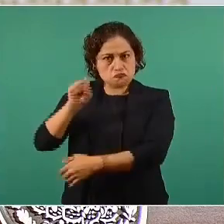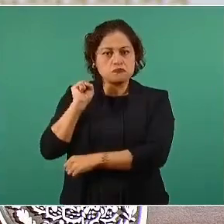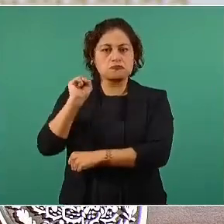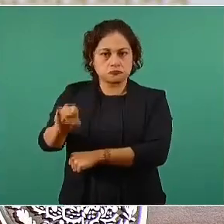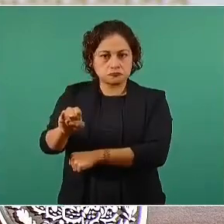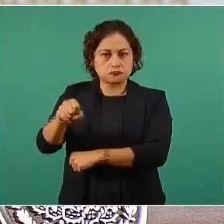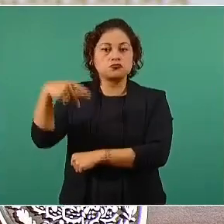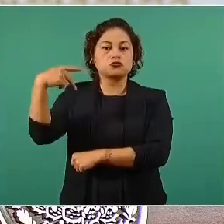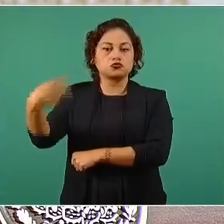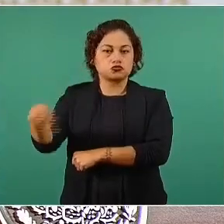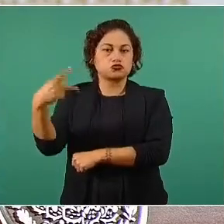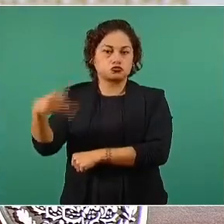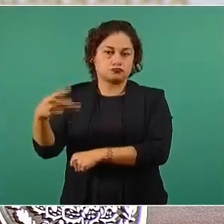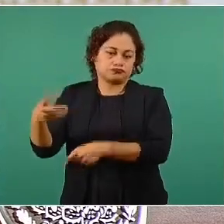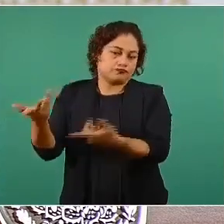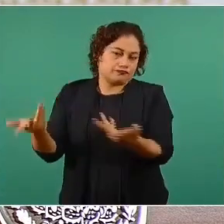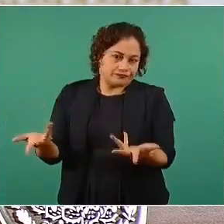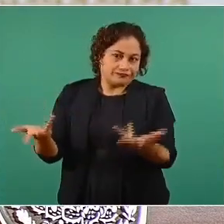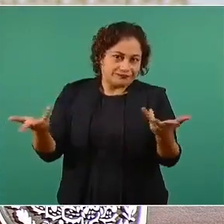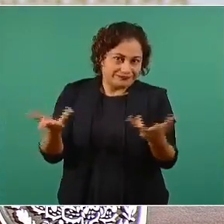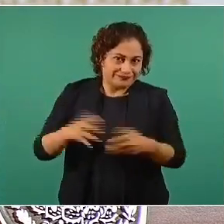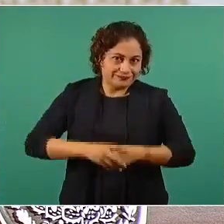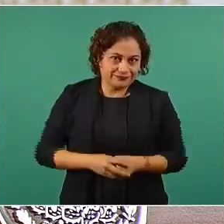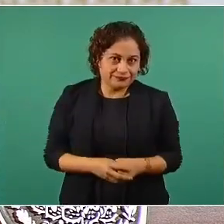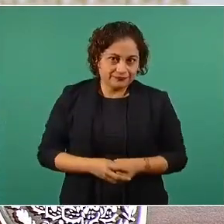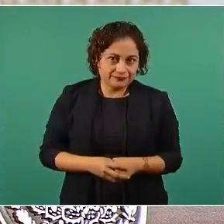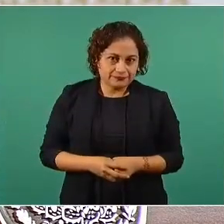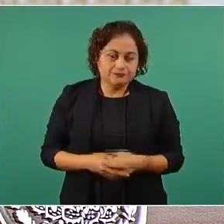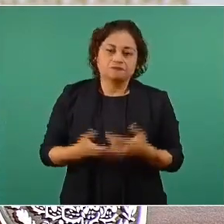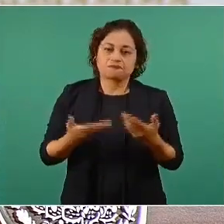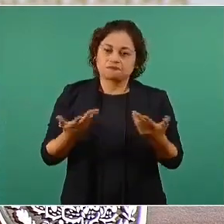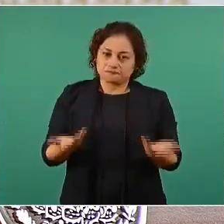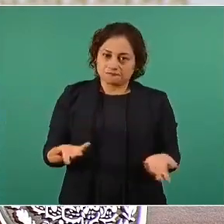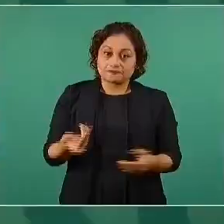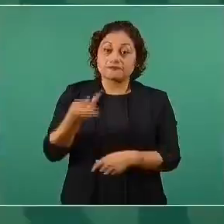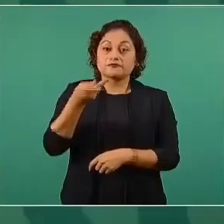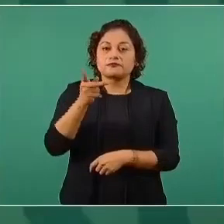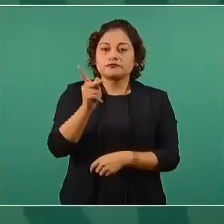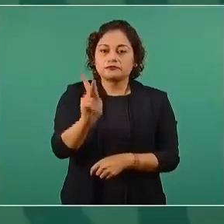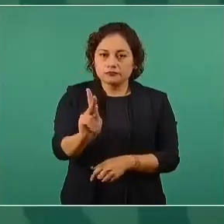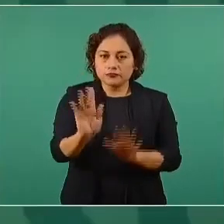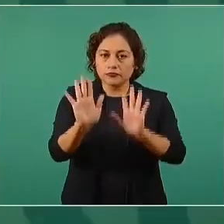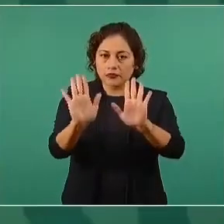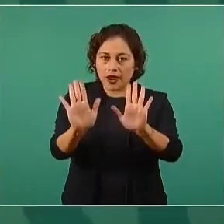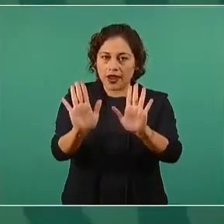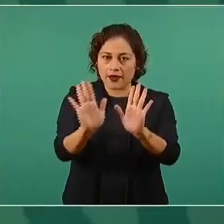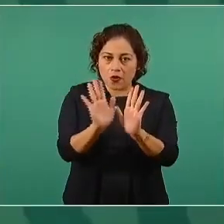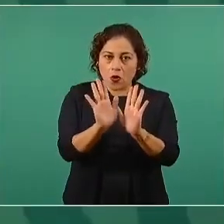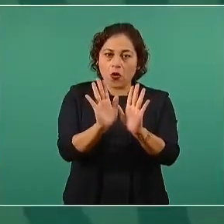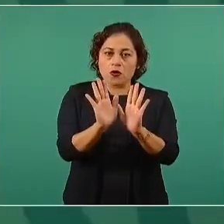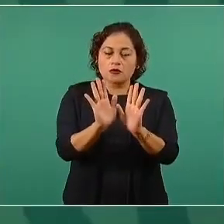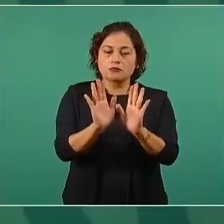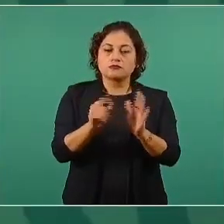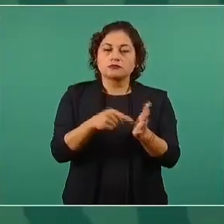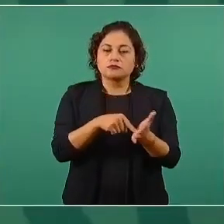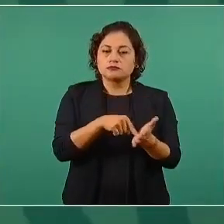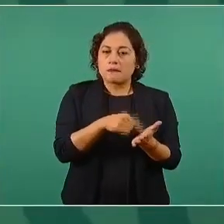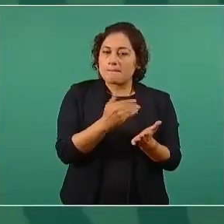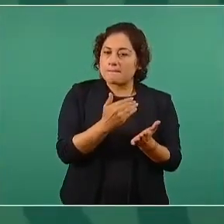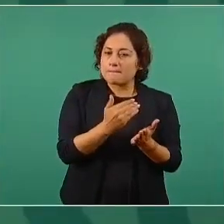energía solar pero lo tenemos que terminar en el